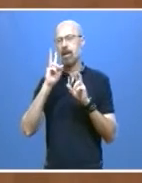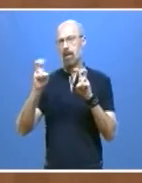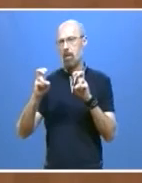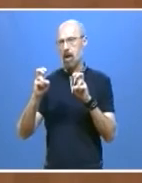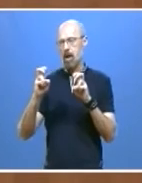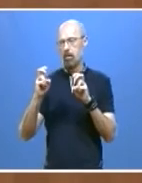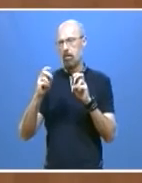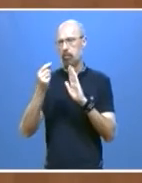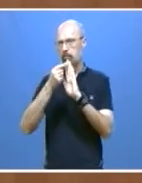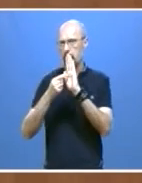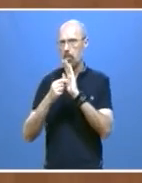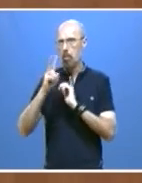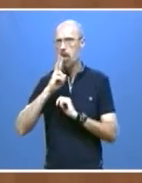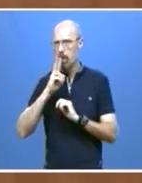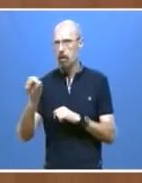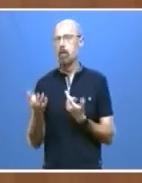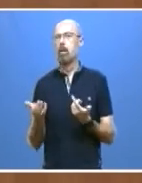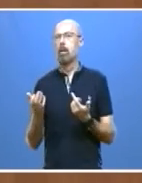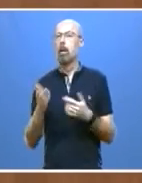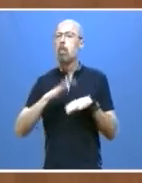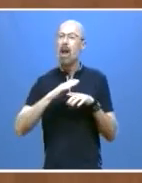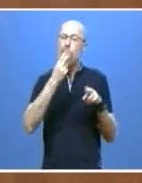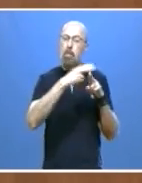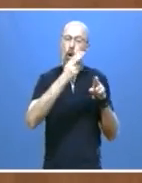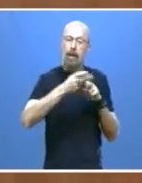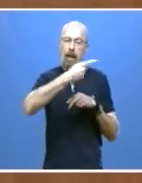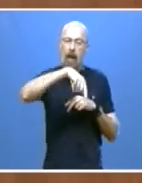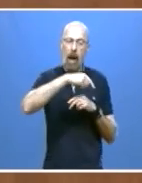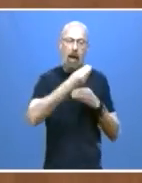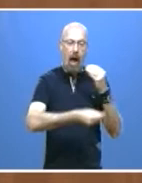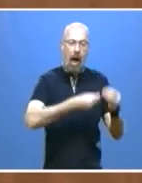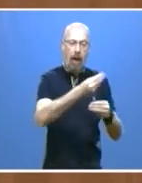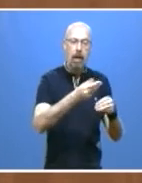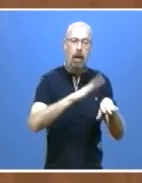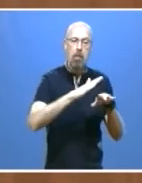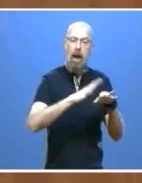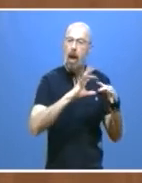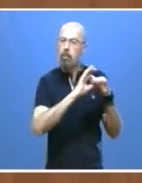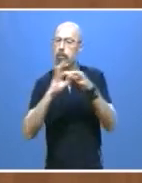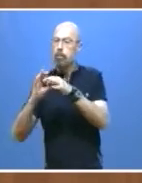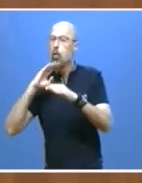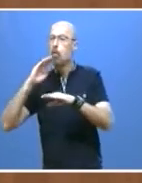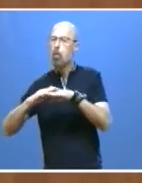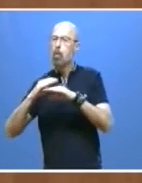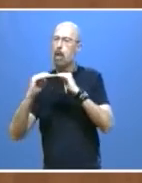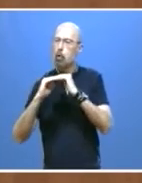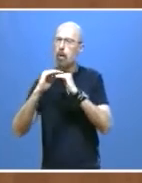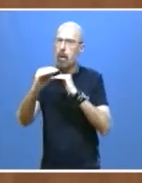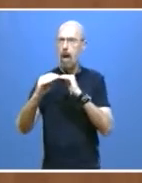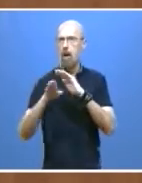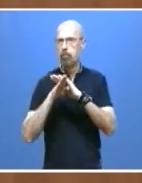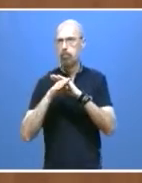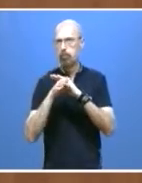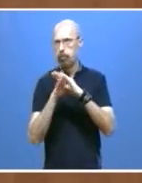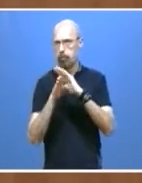públicas autonómicas asuman, desde luego, los necesarios criterios de sostenibilidad. Somos una comunidad